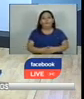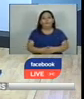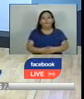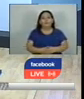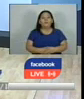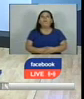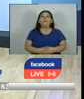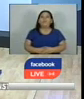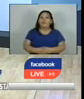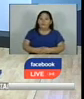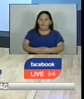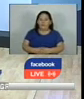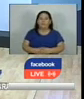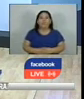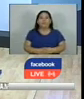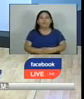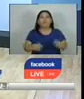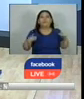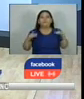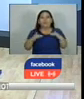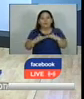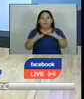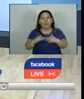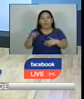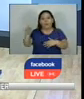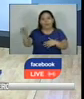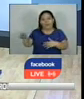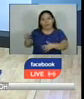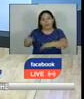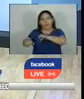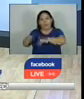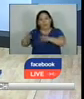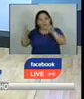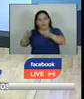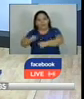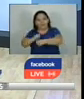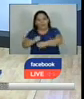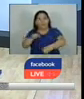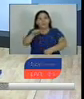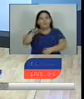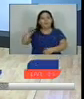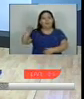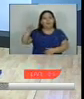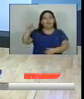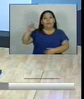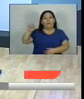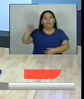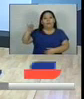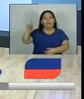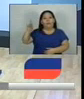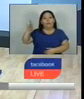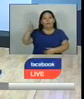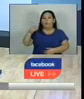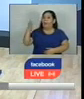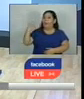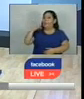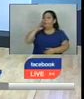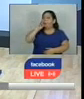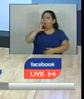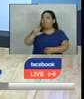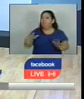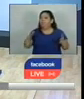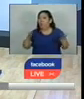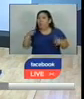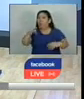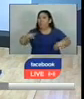así es Roxana incluso el secretario de seguridad de los Estados Unidos Alejandro Mallorca dejaba entrever desde hace algunos días incluso hoy por la